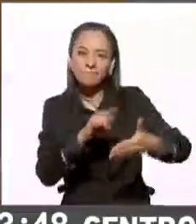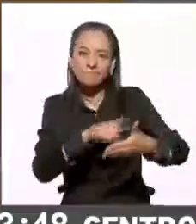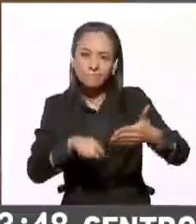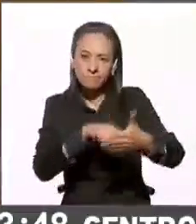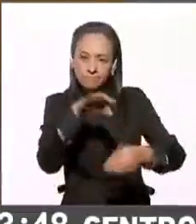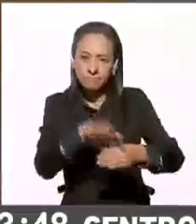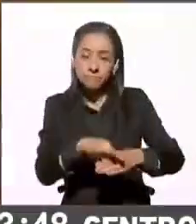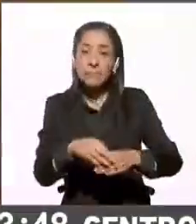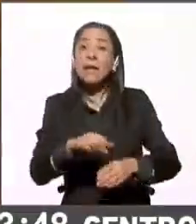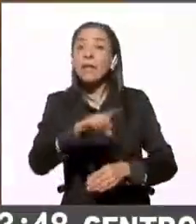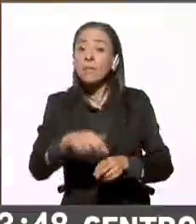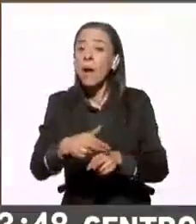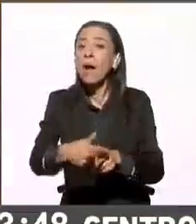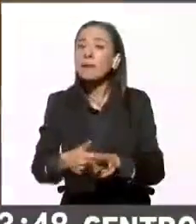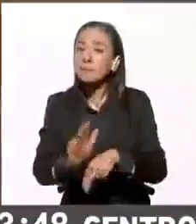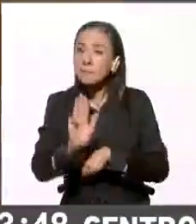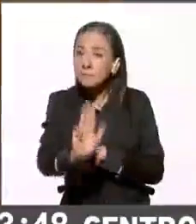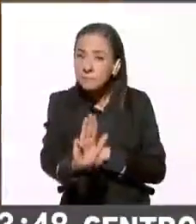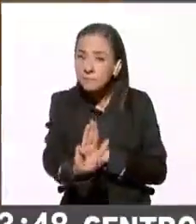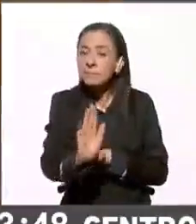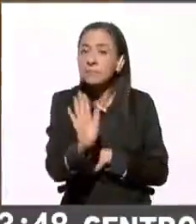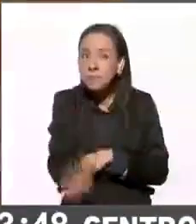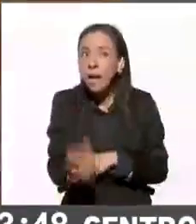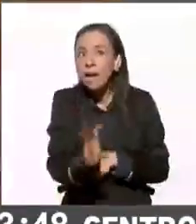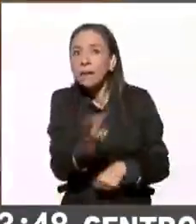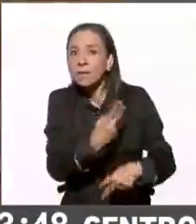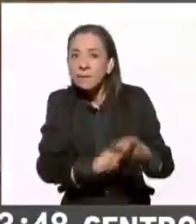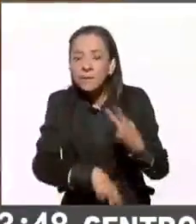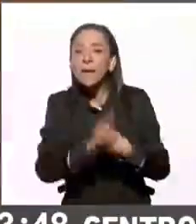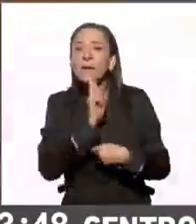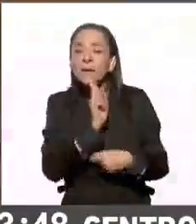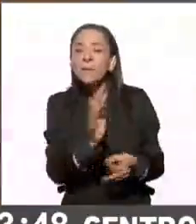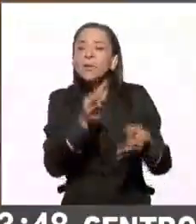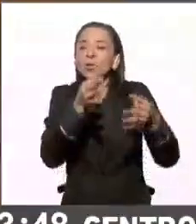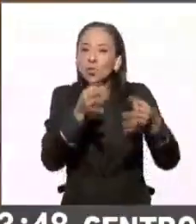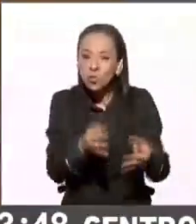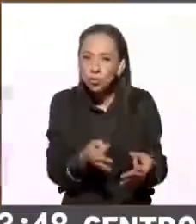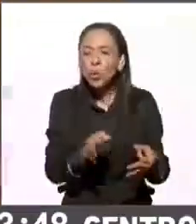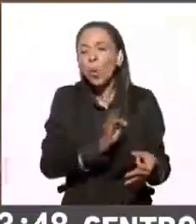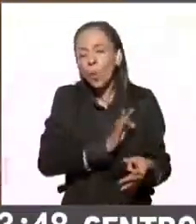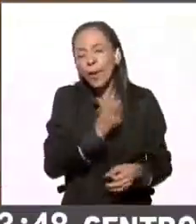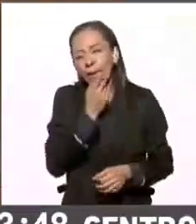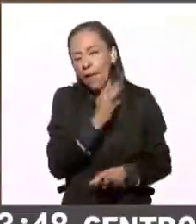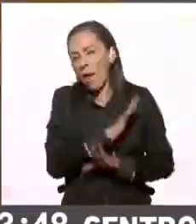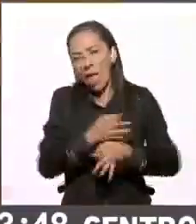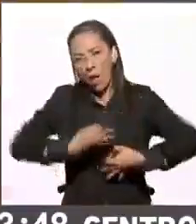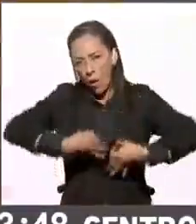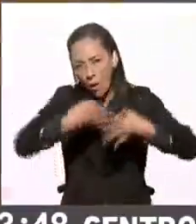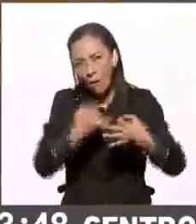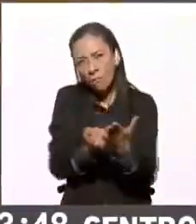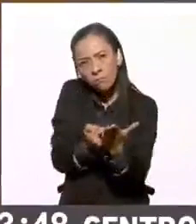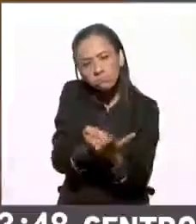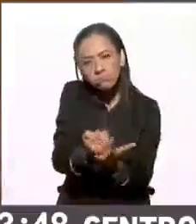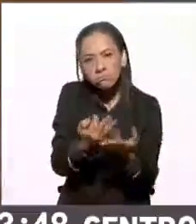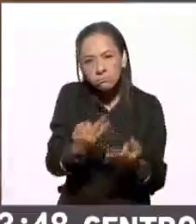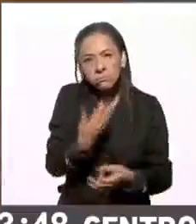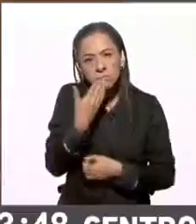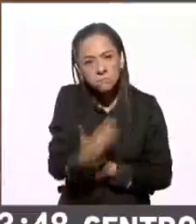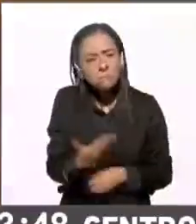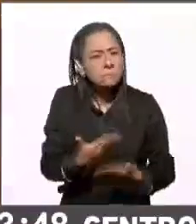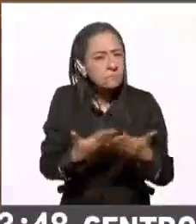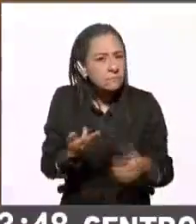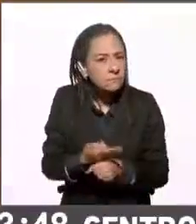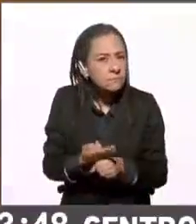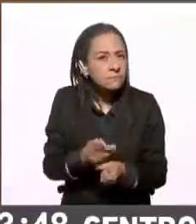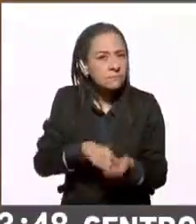cuando tendremos unos resultados que podemos decir son ya oficiales. Mientras tanto, seguiré